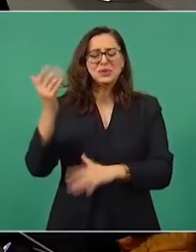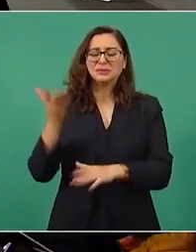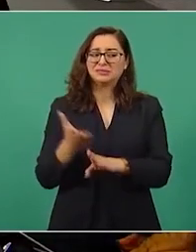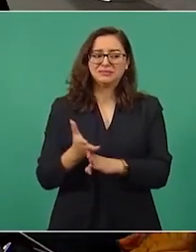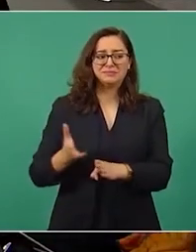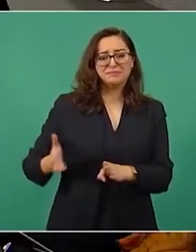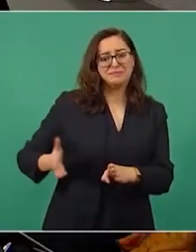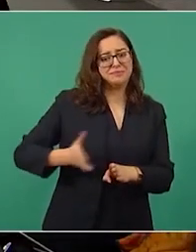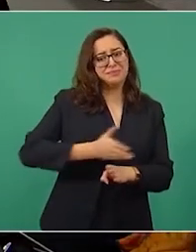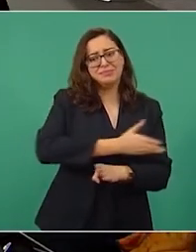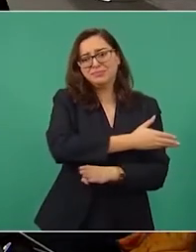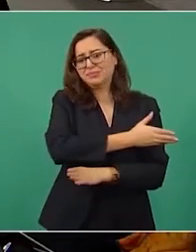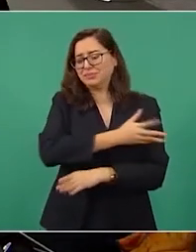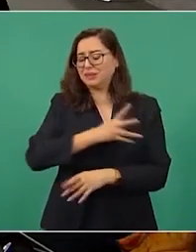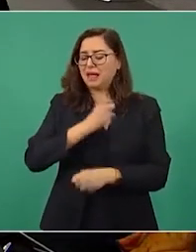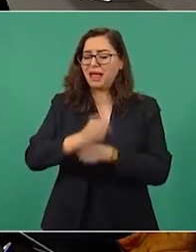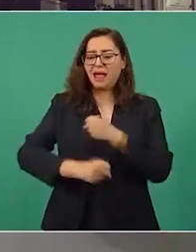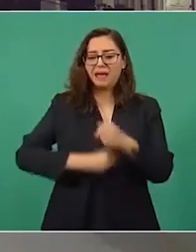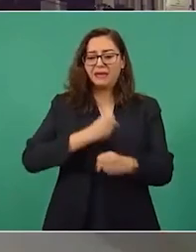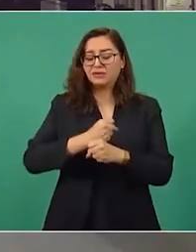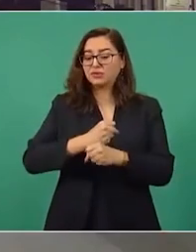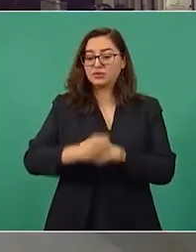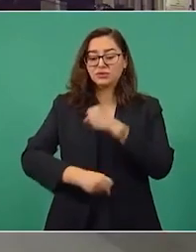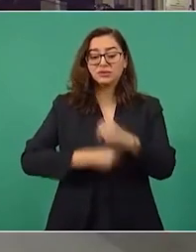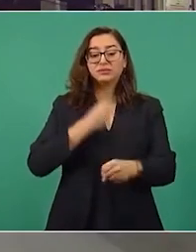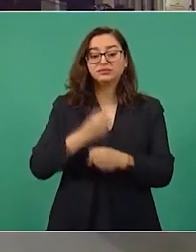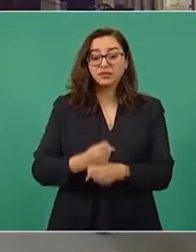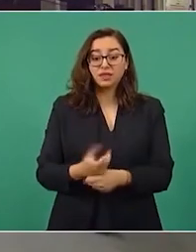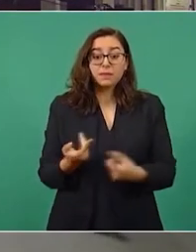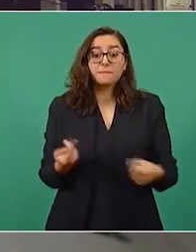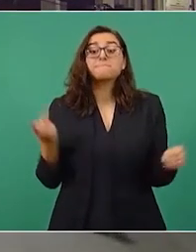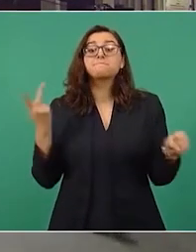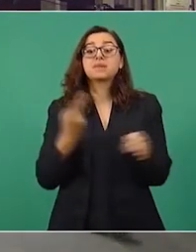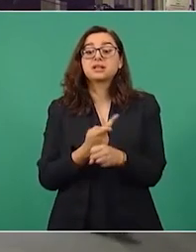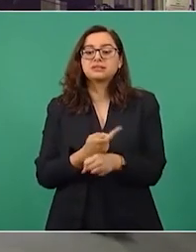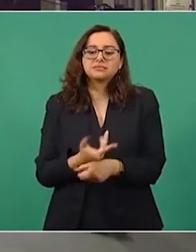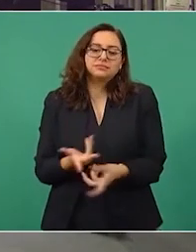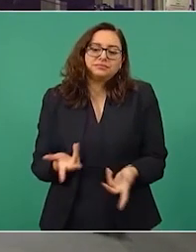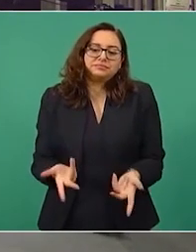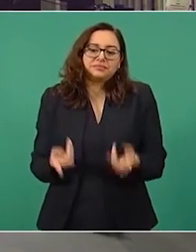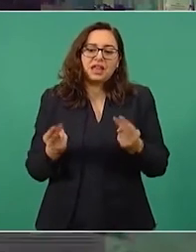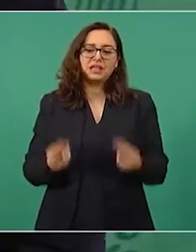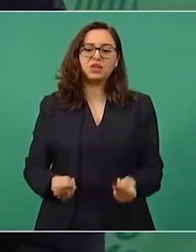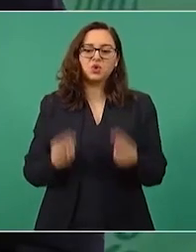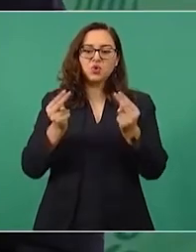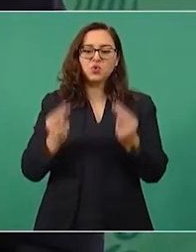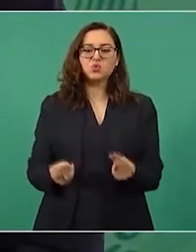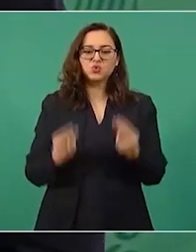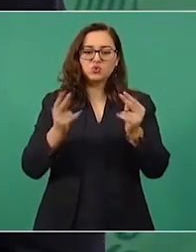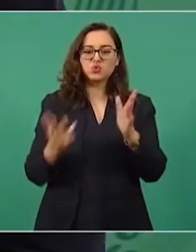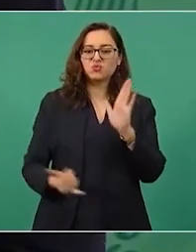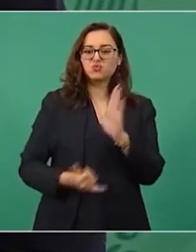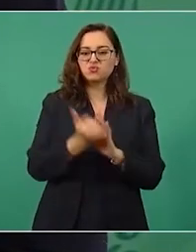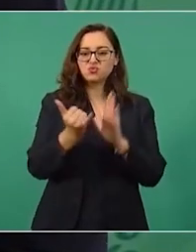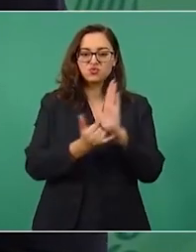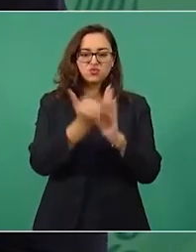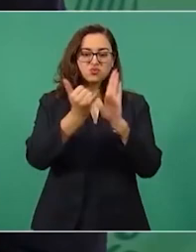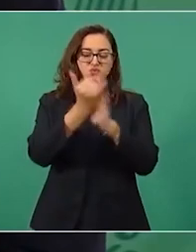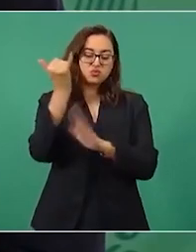tiempo y eran los negocios inmobiliarios.